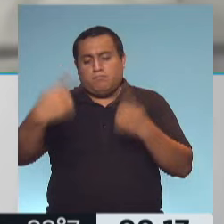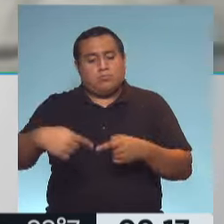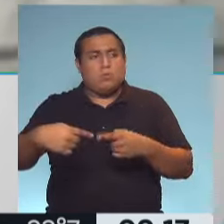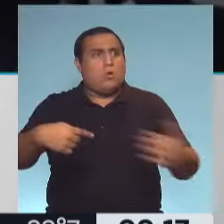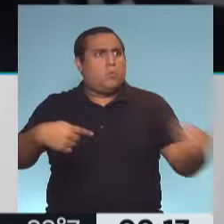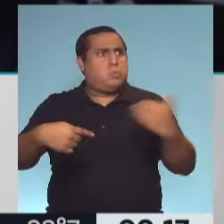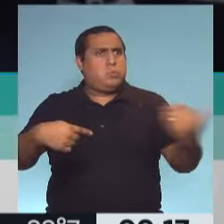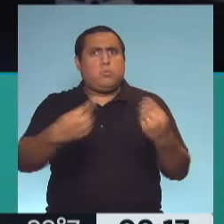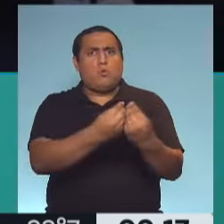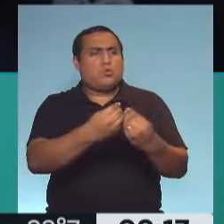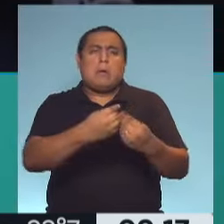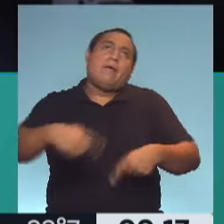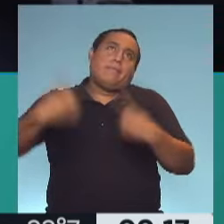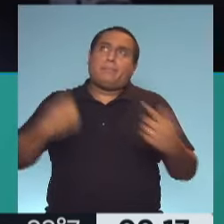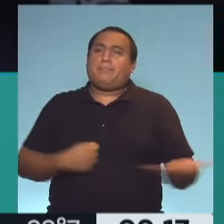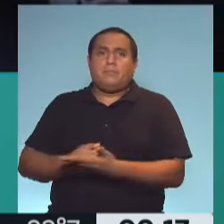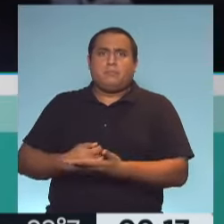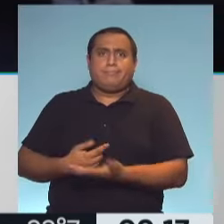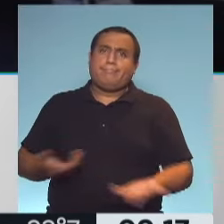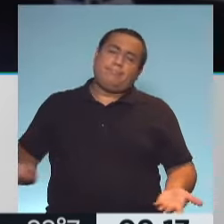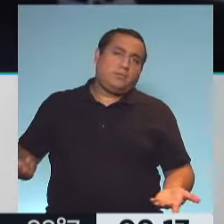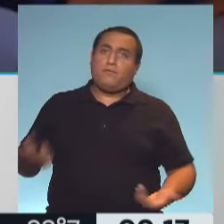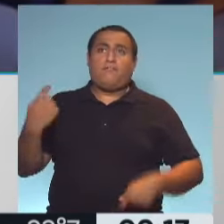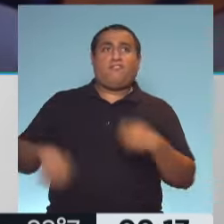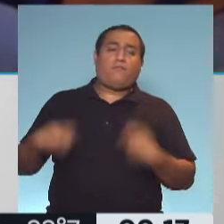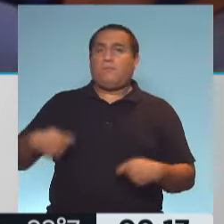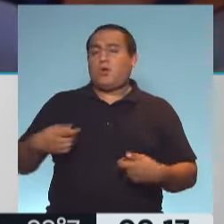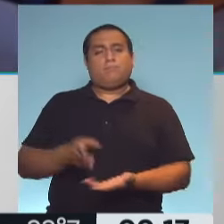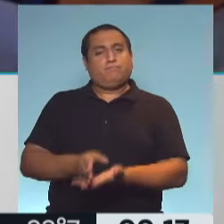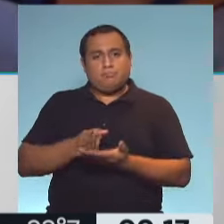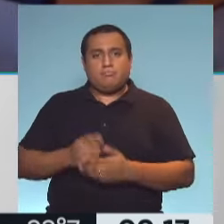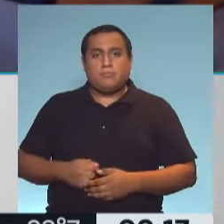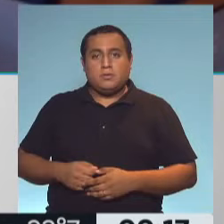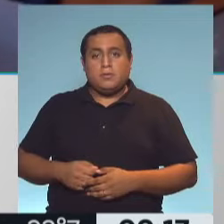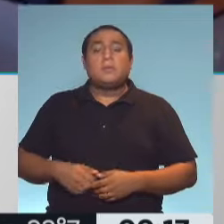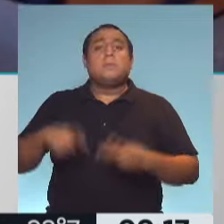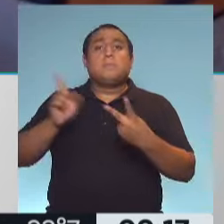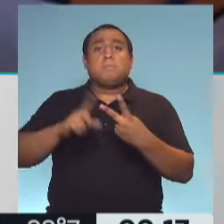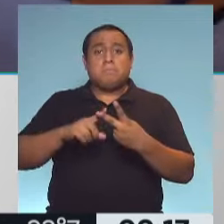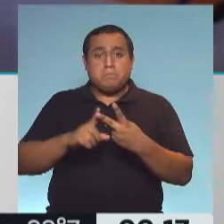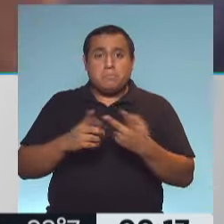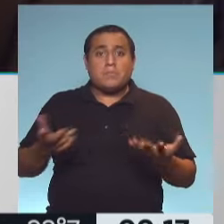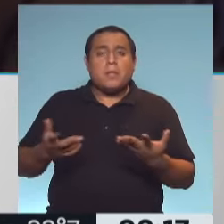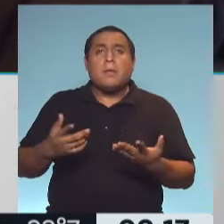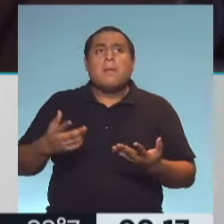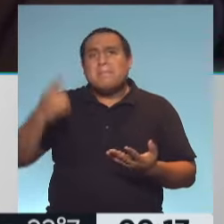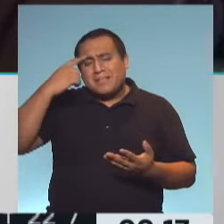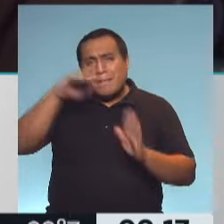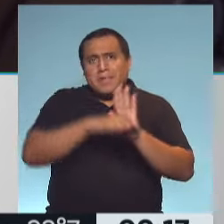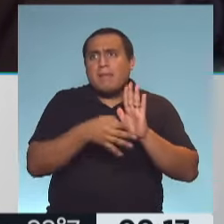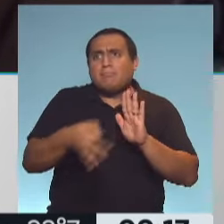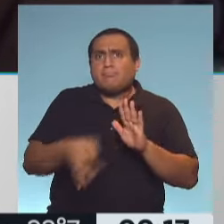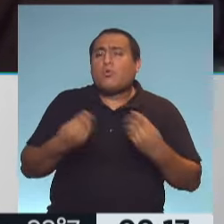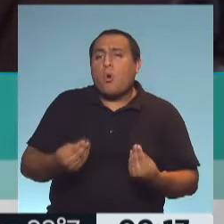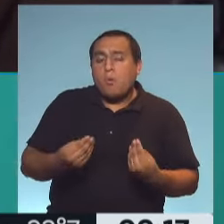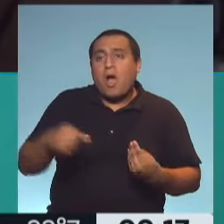vamos a apoyar a la población, porque esa es la gran queja del chileno. Perfecto, estaremos en cuarentena. Pero, ¿cómo vamos a vivir esta época? Claro,